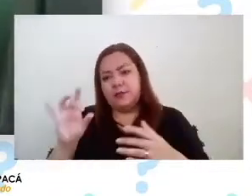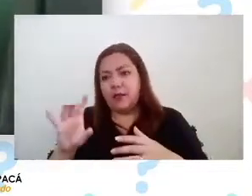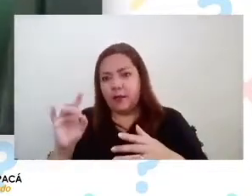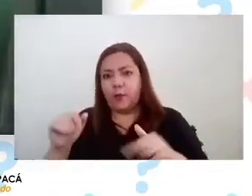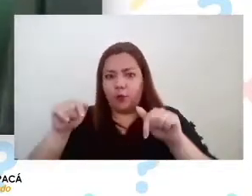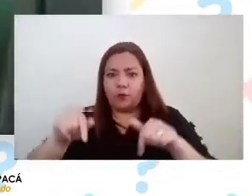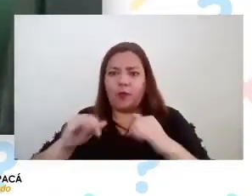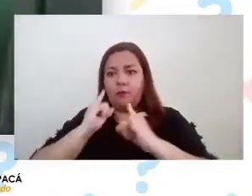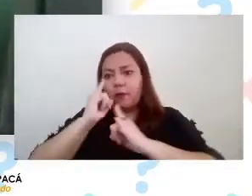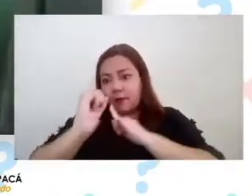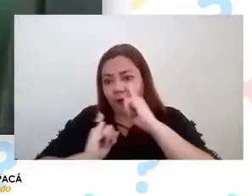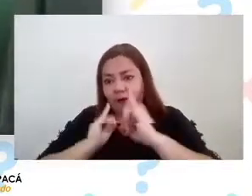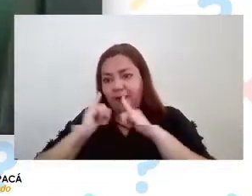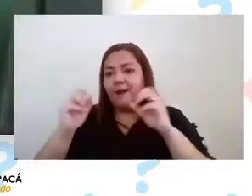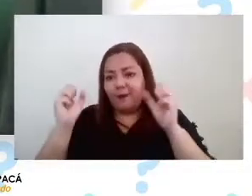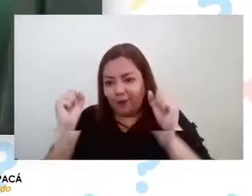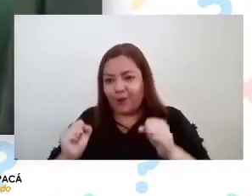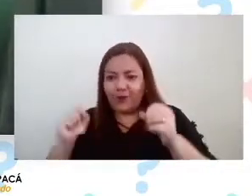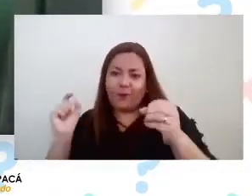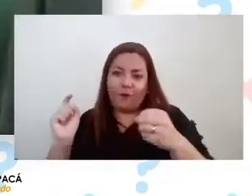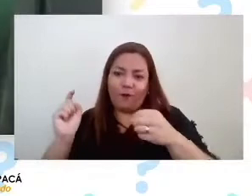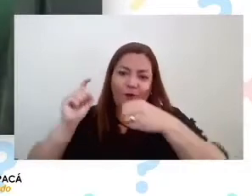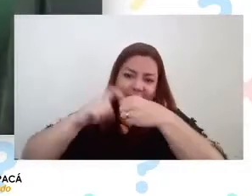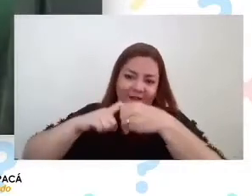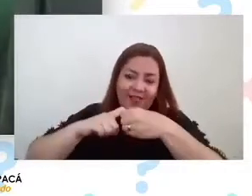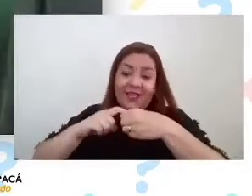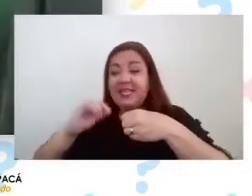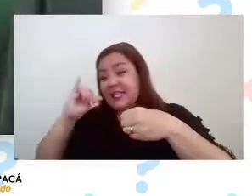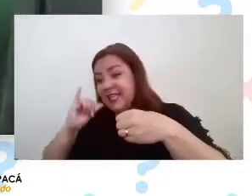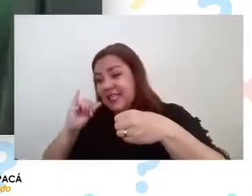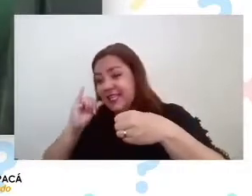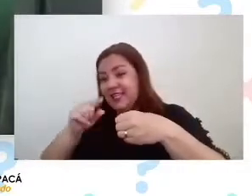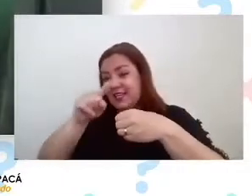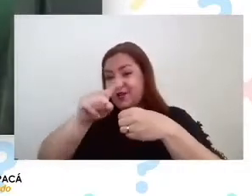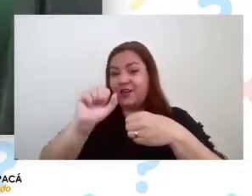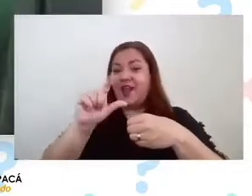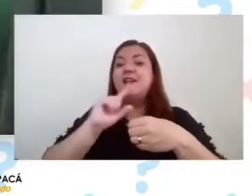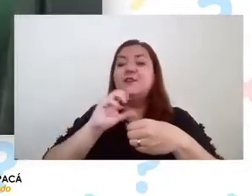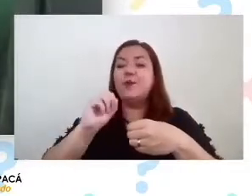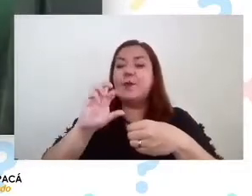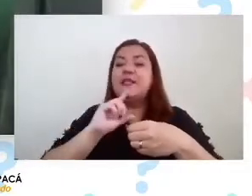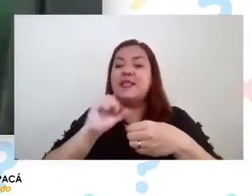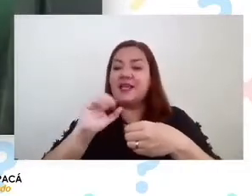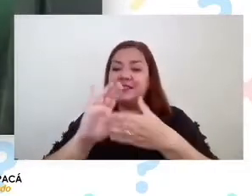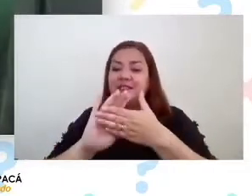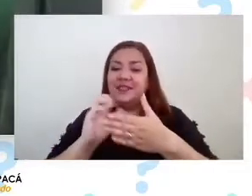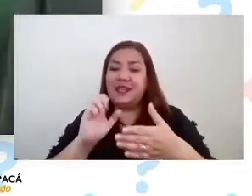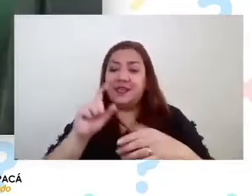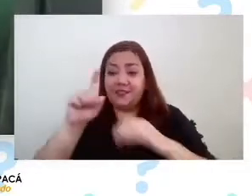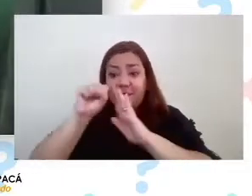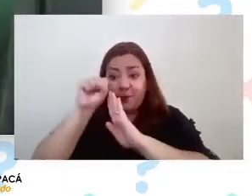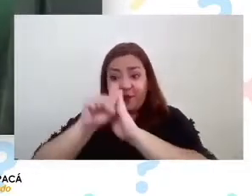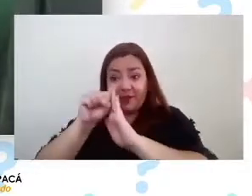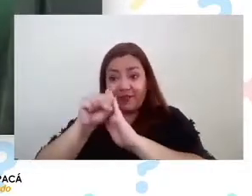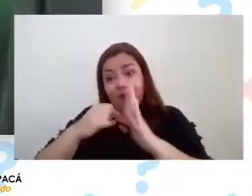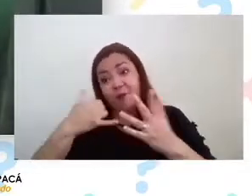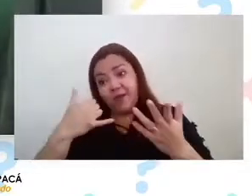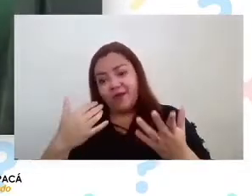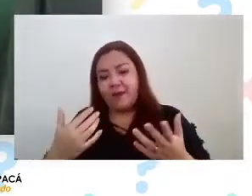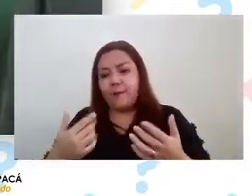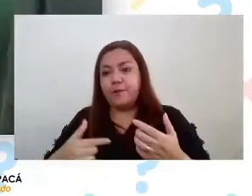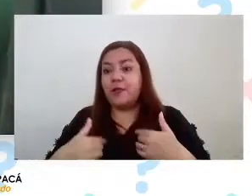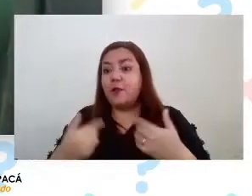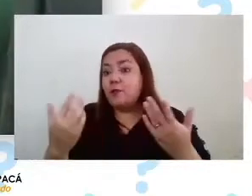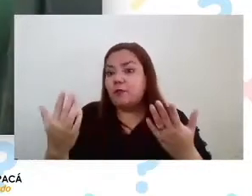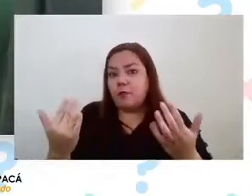internet logramos conectar Iquique con Alto Patache a través de una videollamada y nos parece sumamente necesario